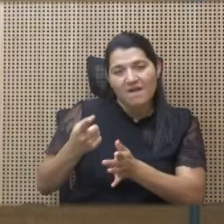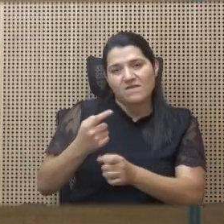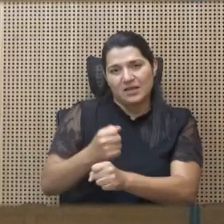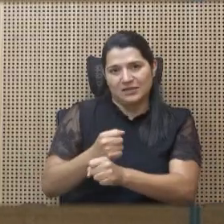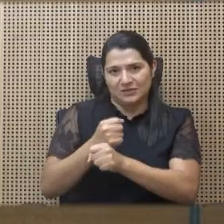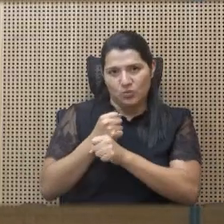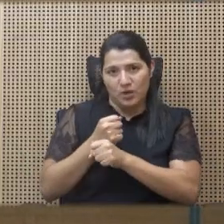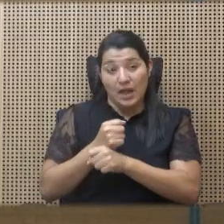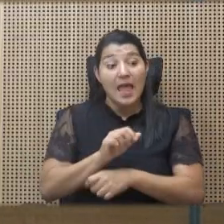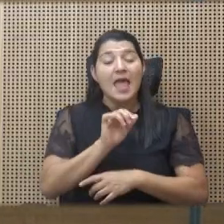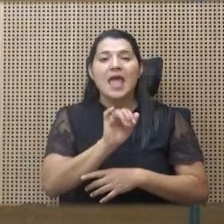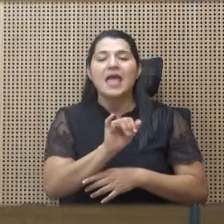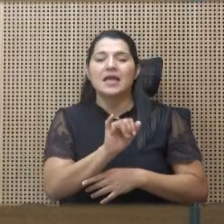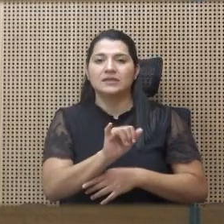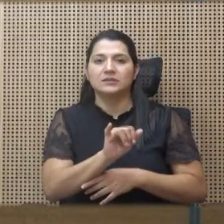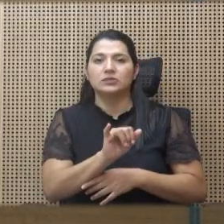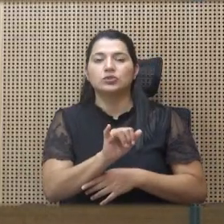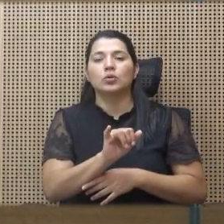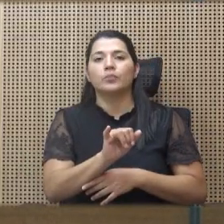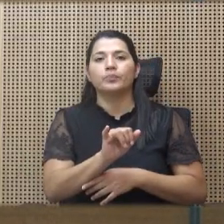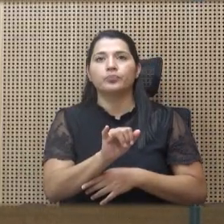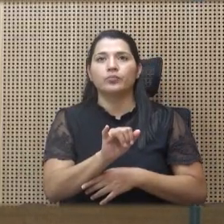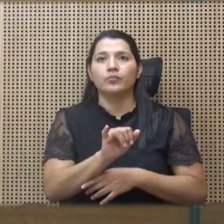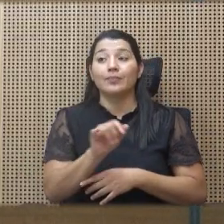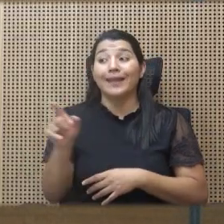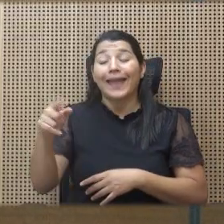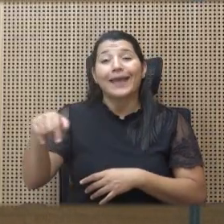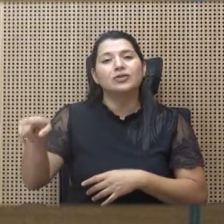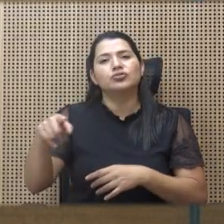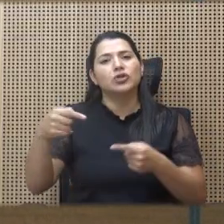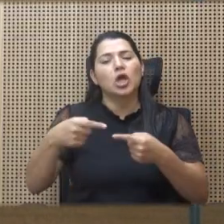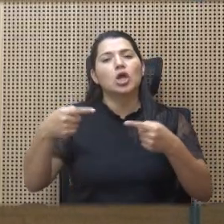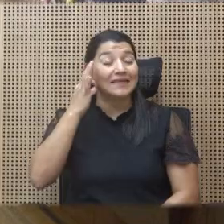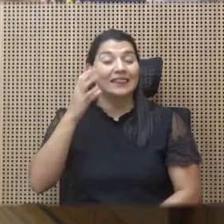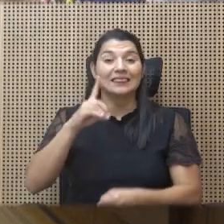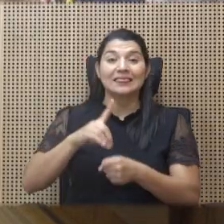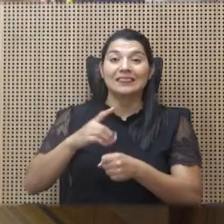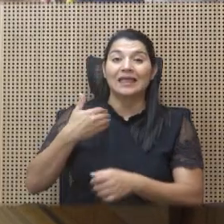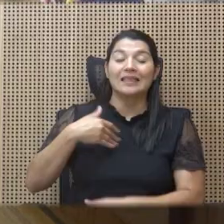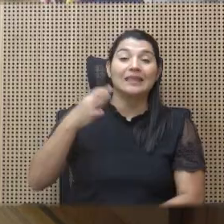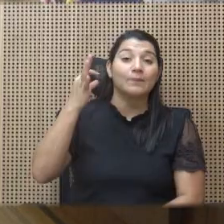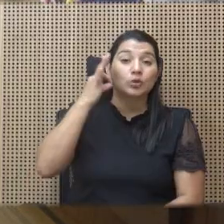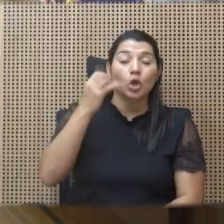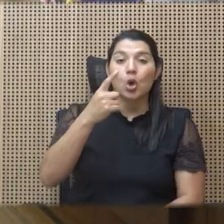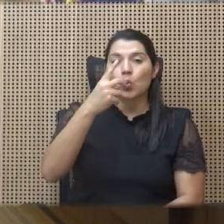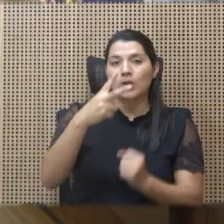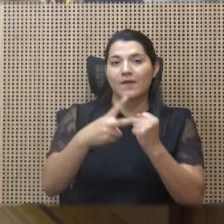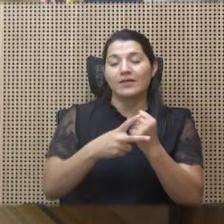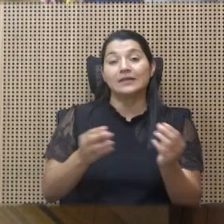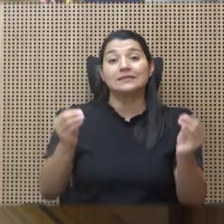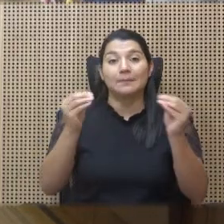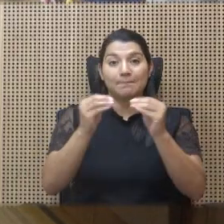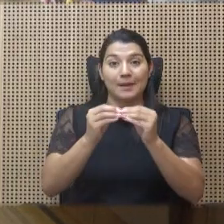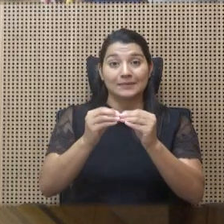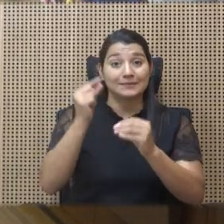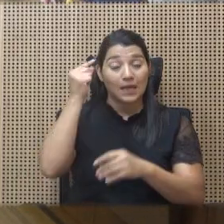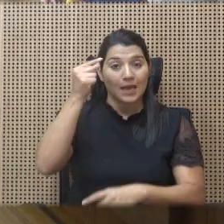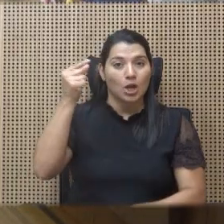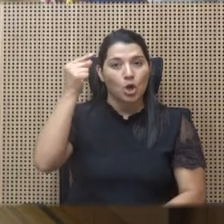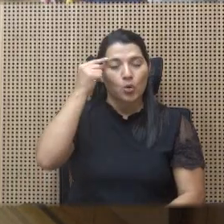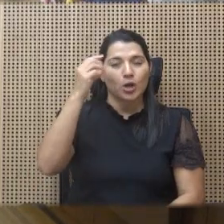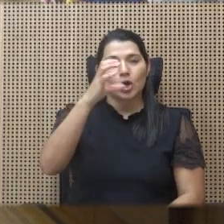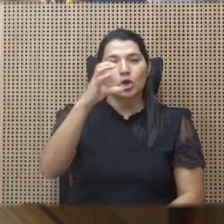seguridad, es un acto en contra del sistema democrático costarricense. Una vez más el gobierno de la república